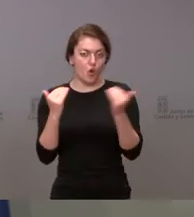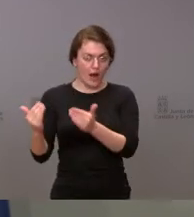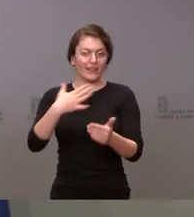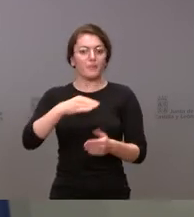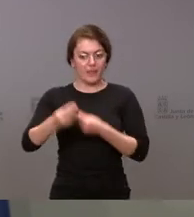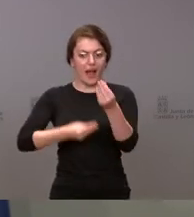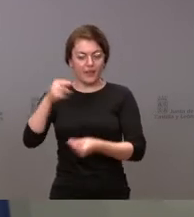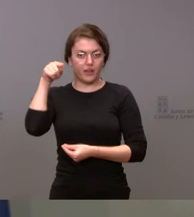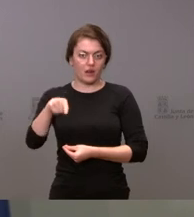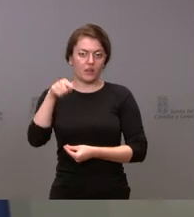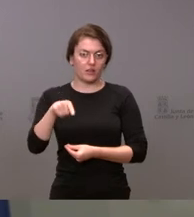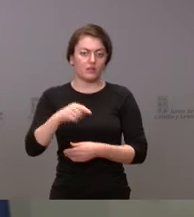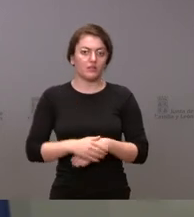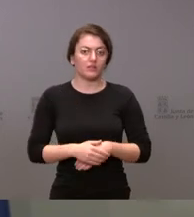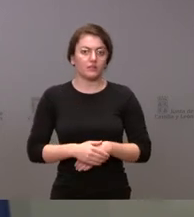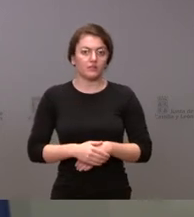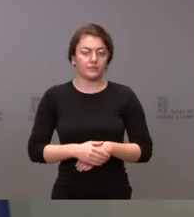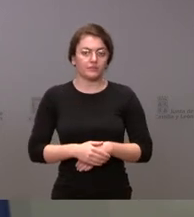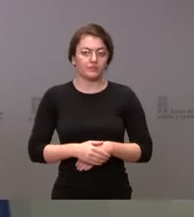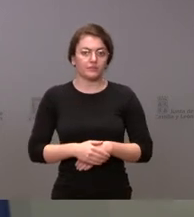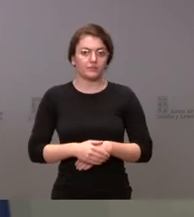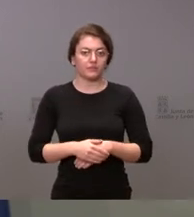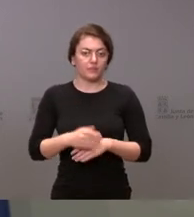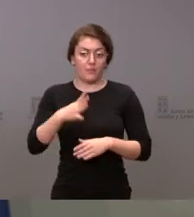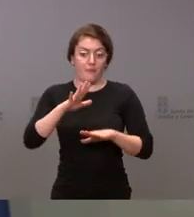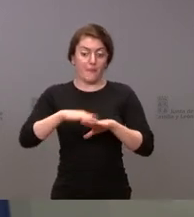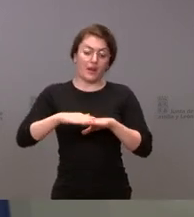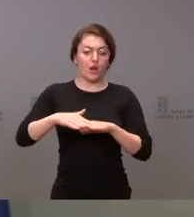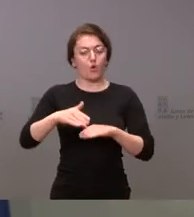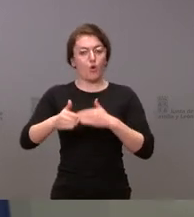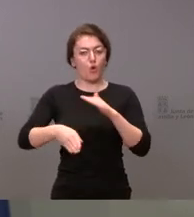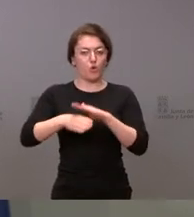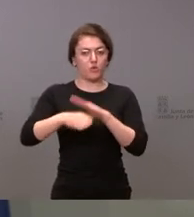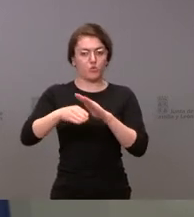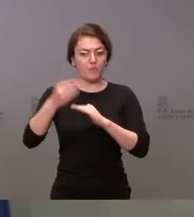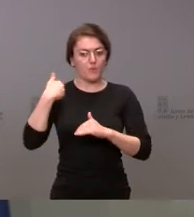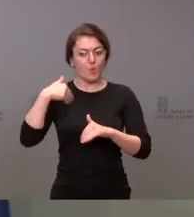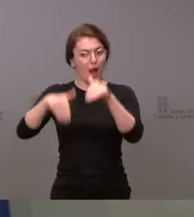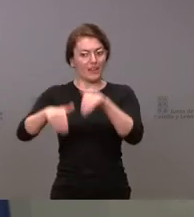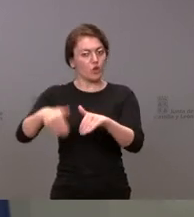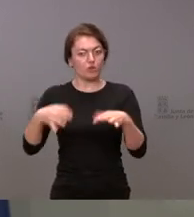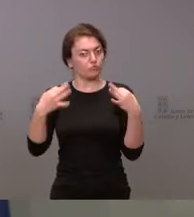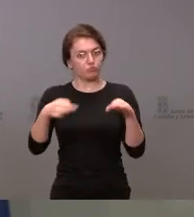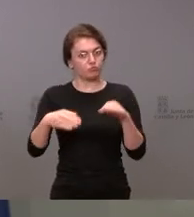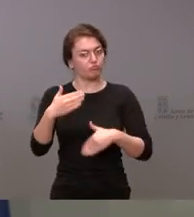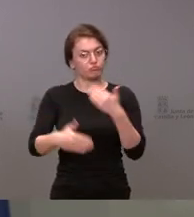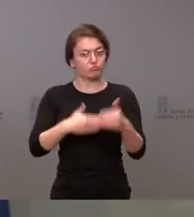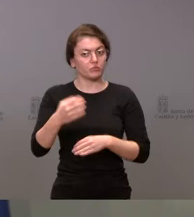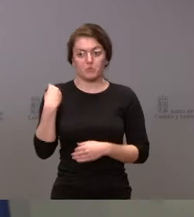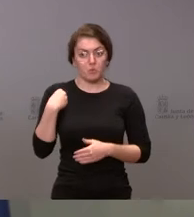a estas personas al efecto de constituir las mesas electorales con total normalidad. Es lo que les señalaba y lo que les puedo